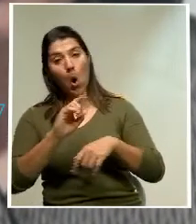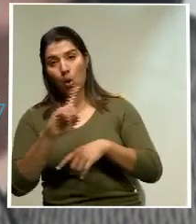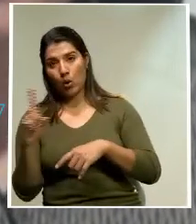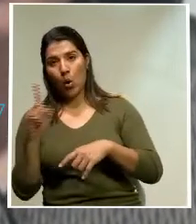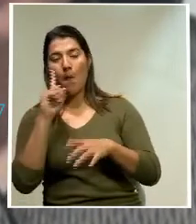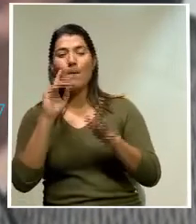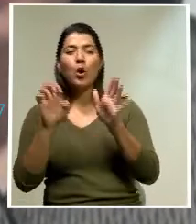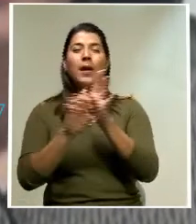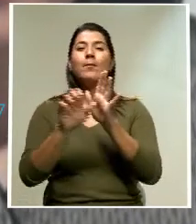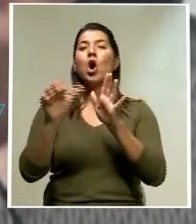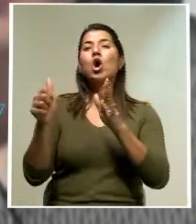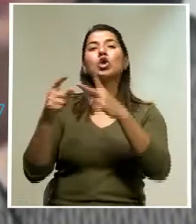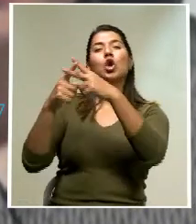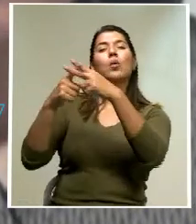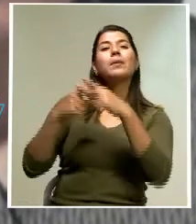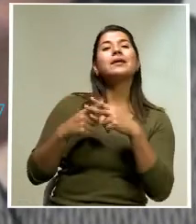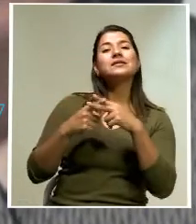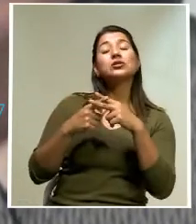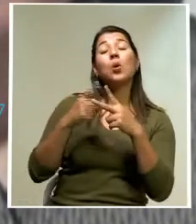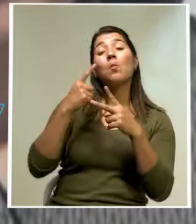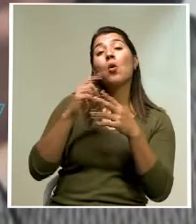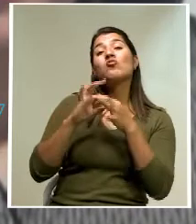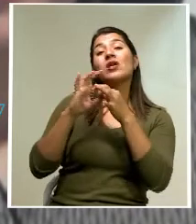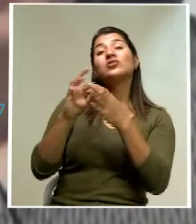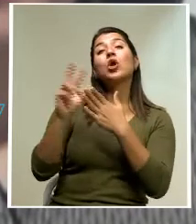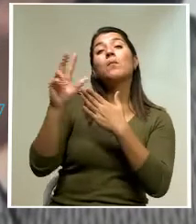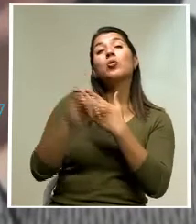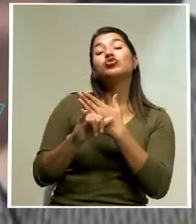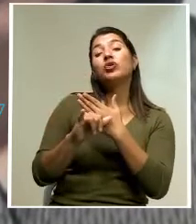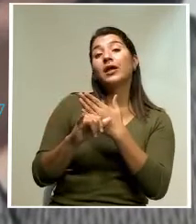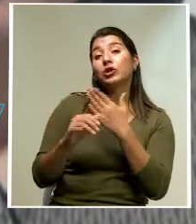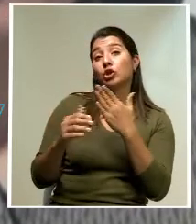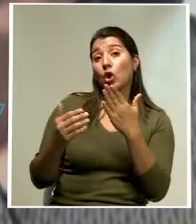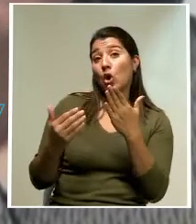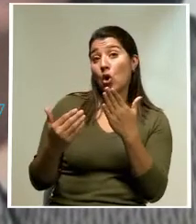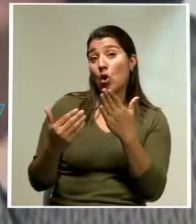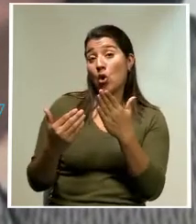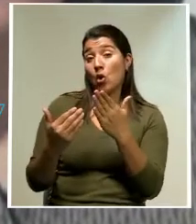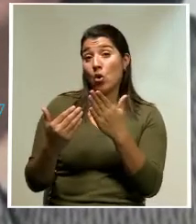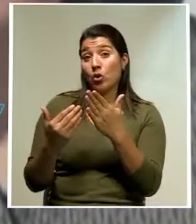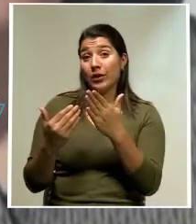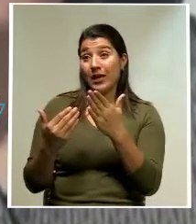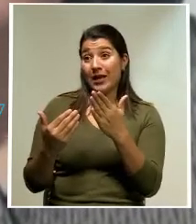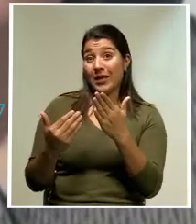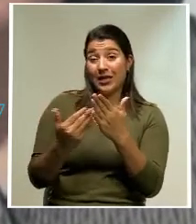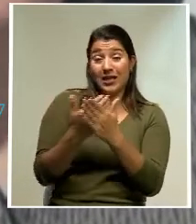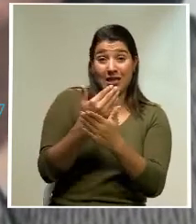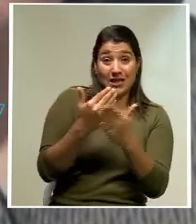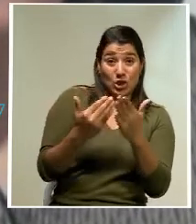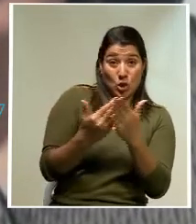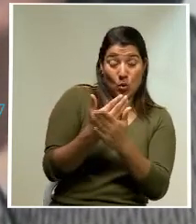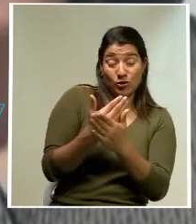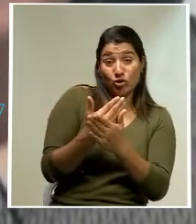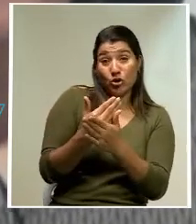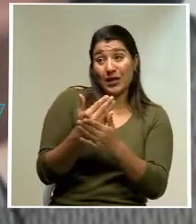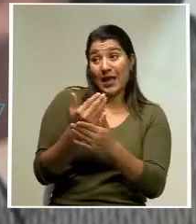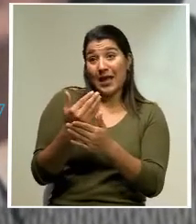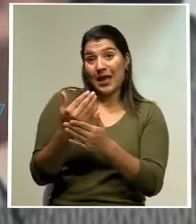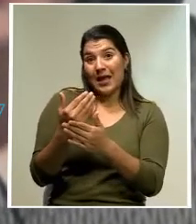ahí que es el de innovación, el programa de innovación y capital humano, ¿verdad? Es un préstamo para